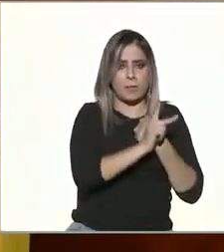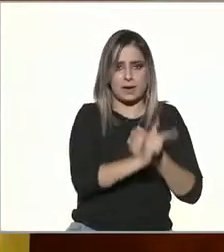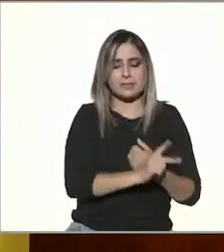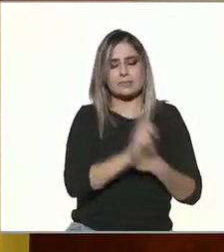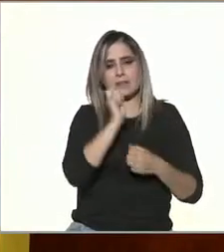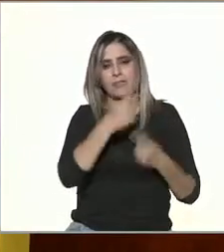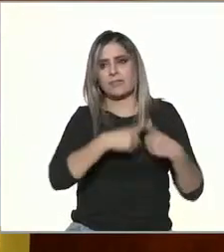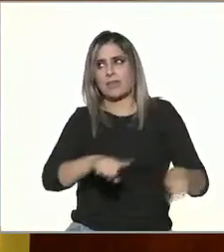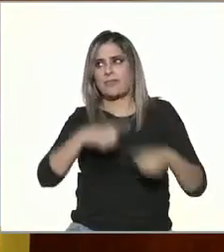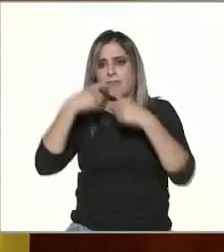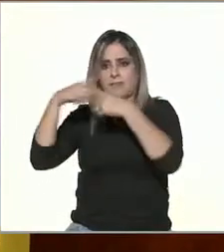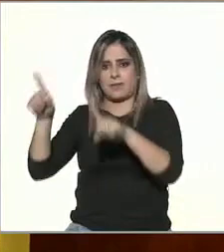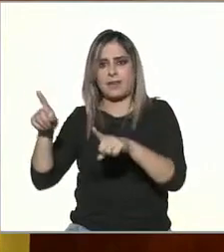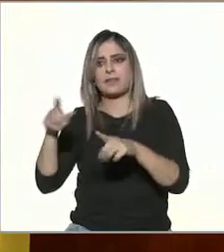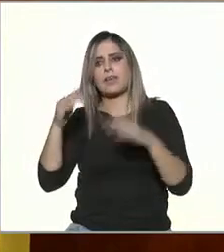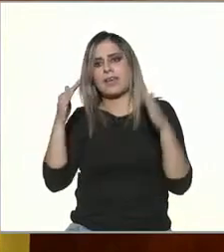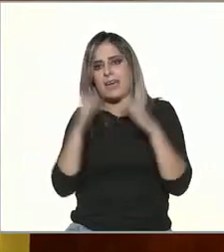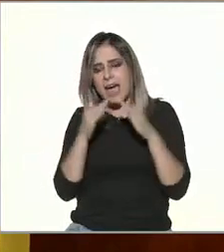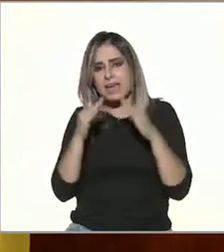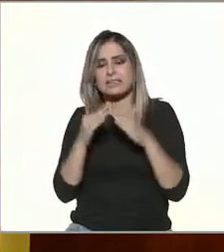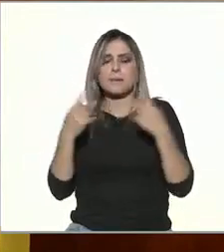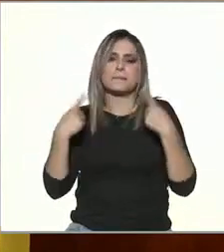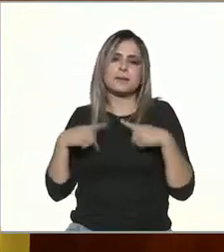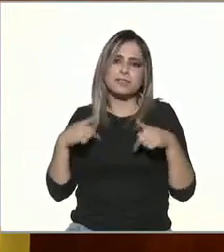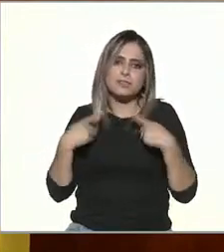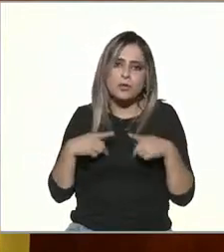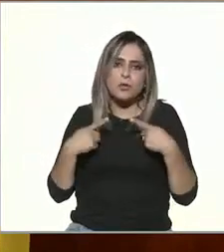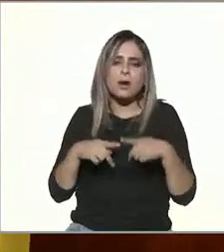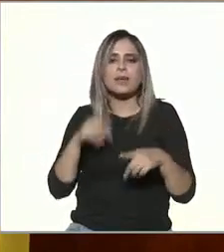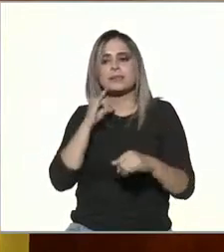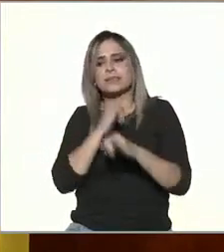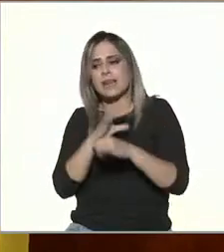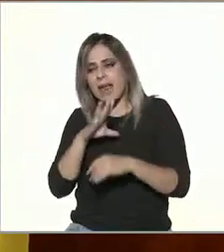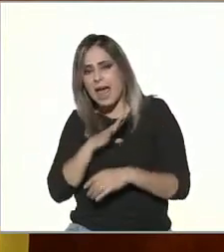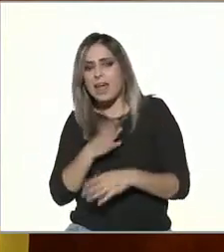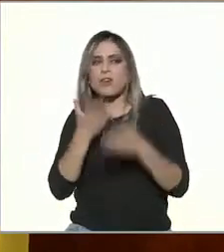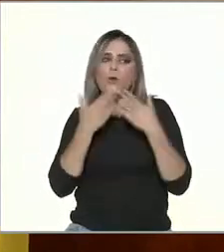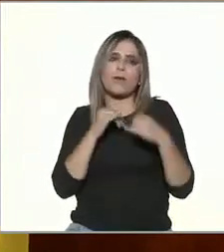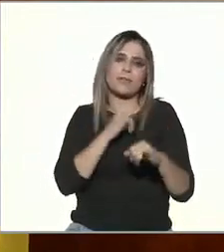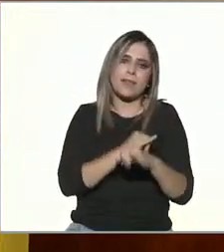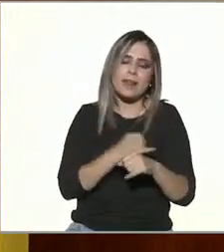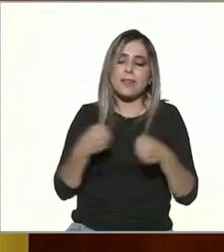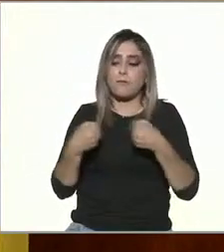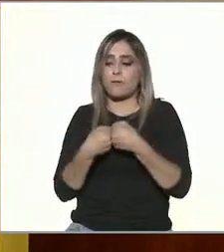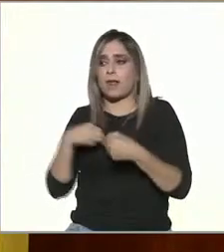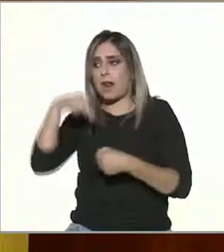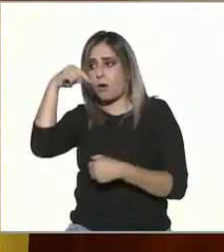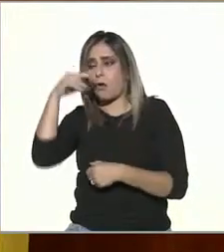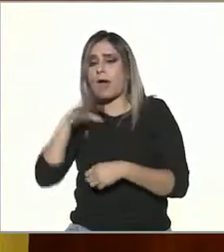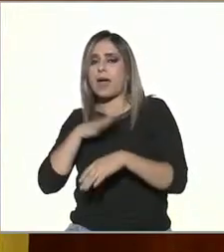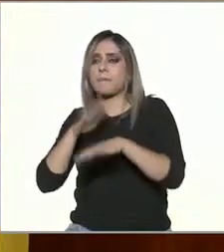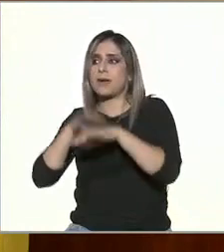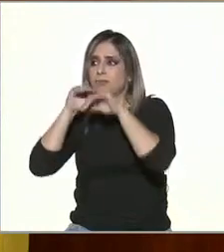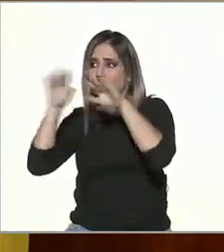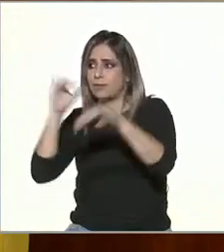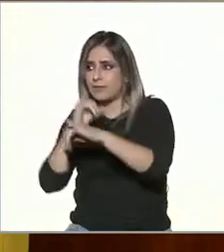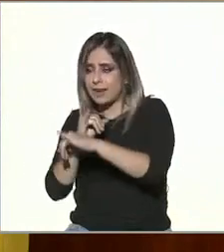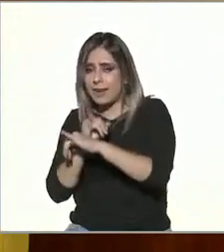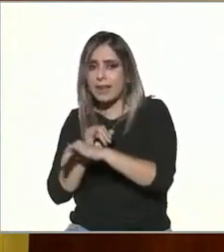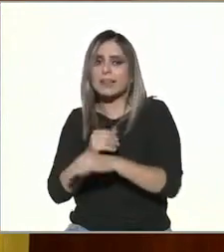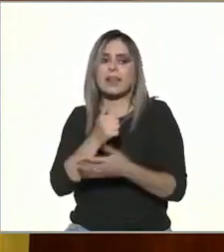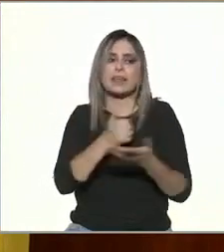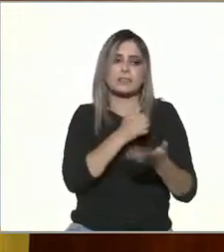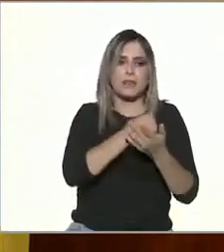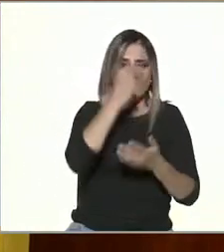hay tanto de hogares como personas hay mayor conexión en la frontera norte en la ciudad de México en el